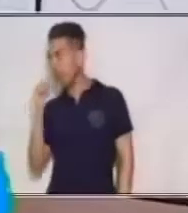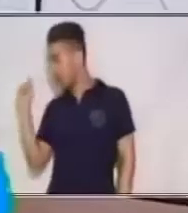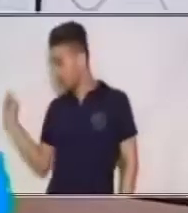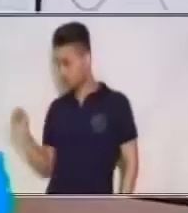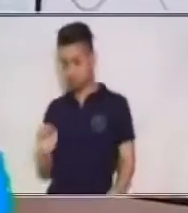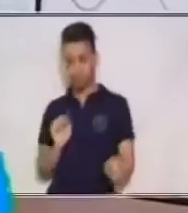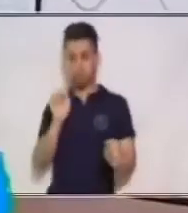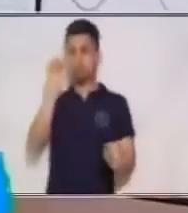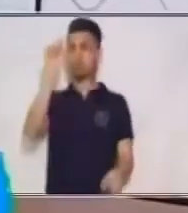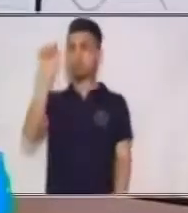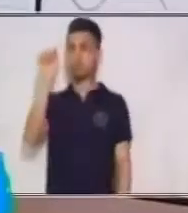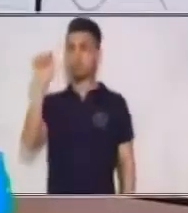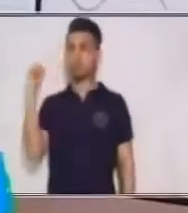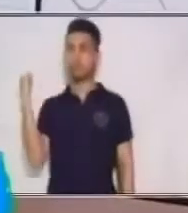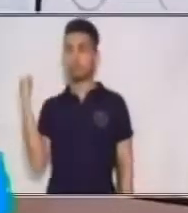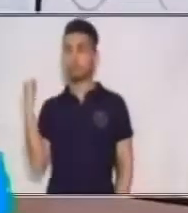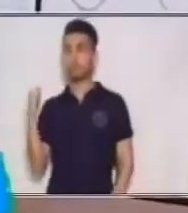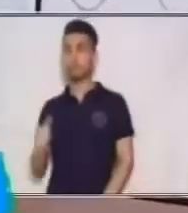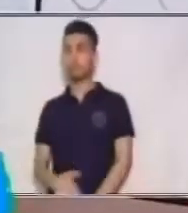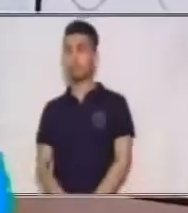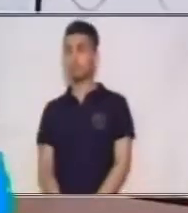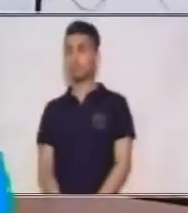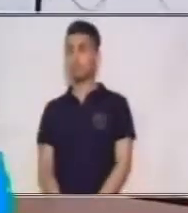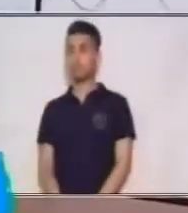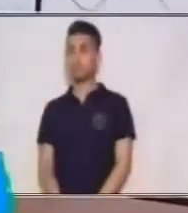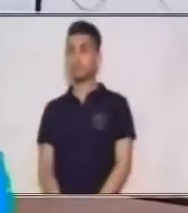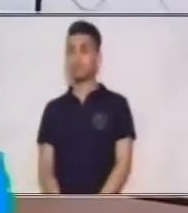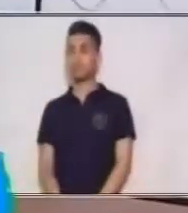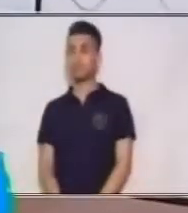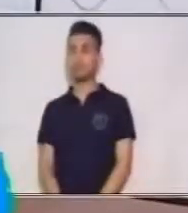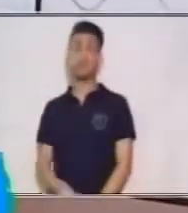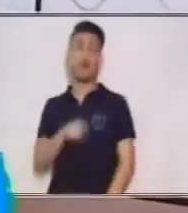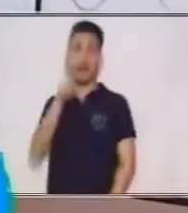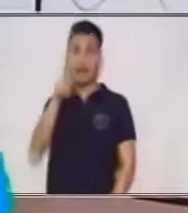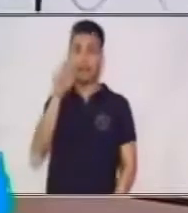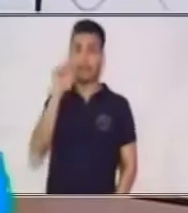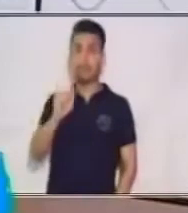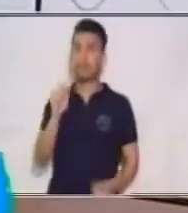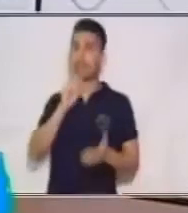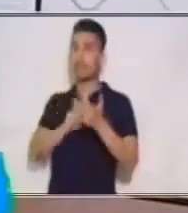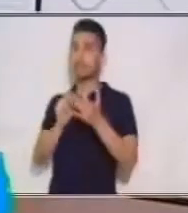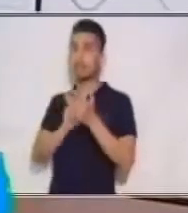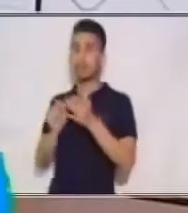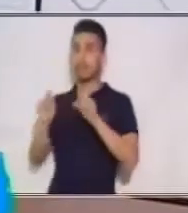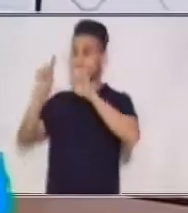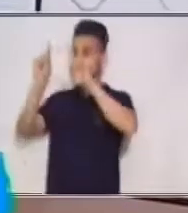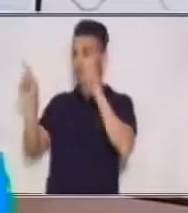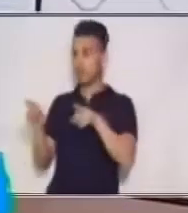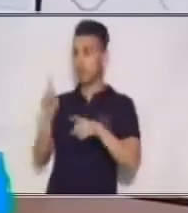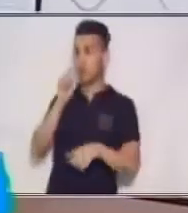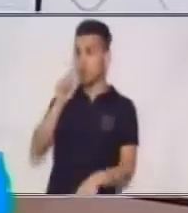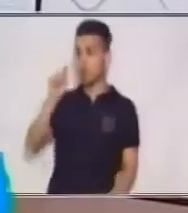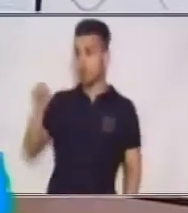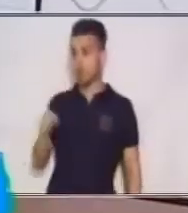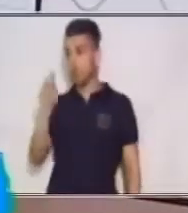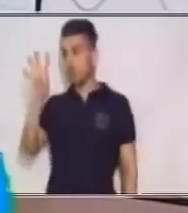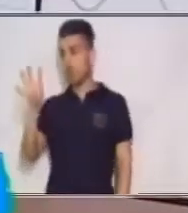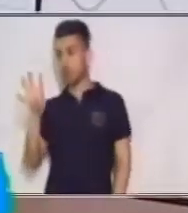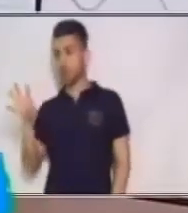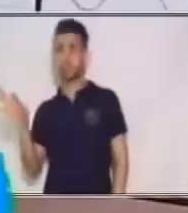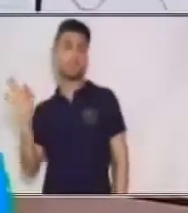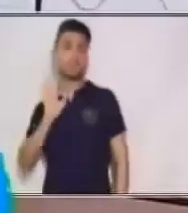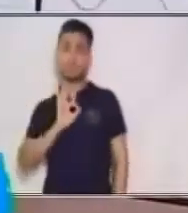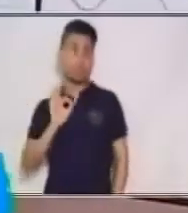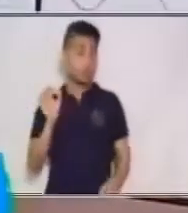lo localicemos, podemos colocar ahí el paréntesis y escribir 1,4. Y si no, pues solo